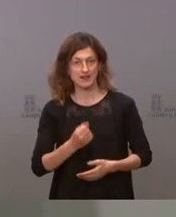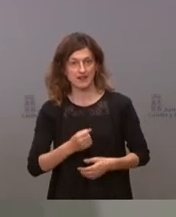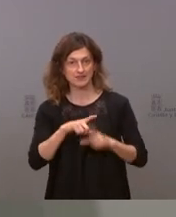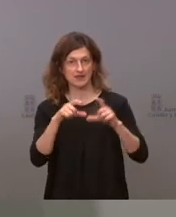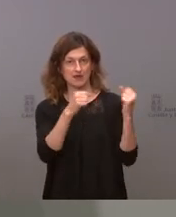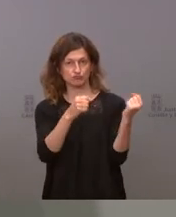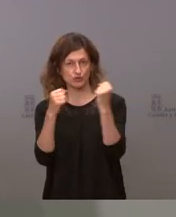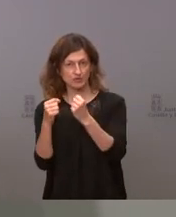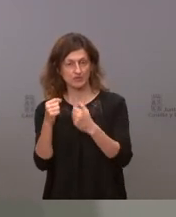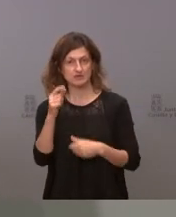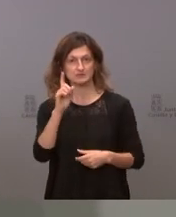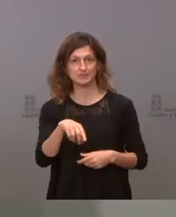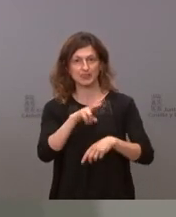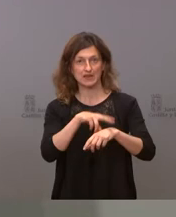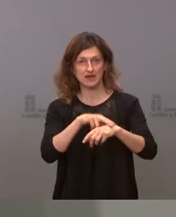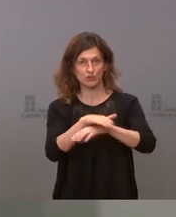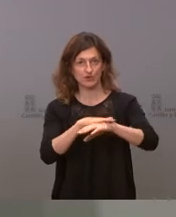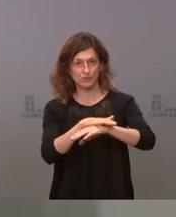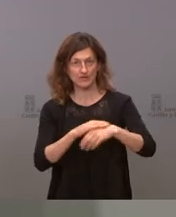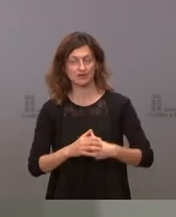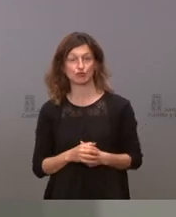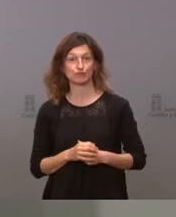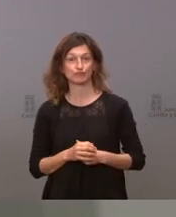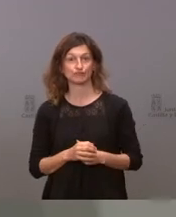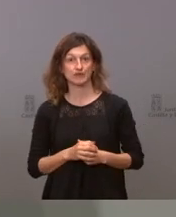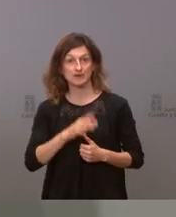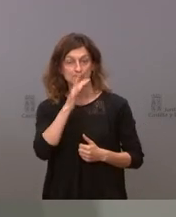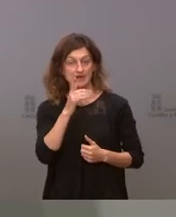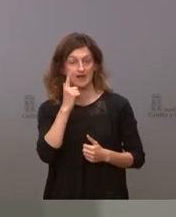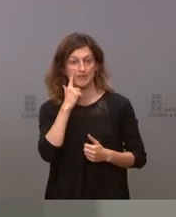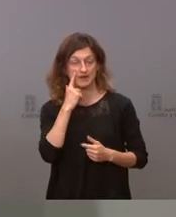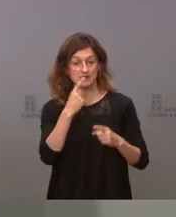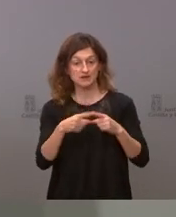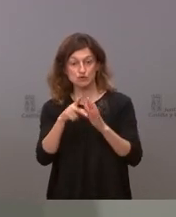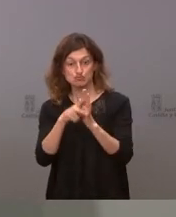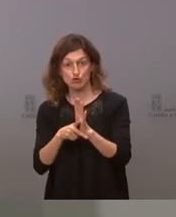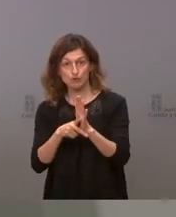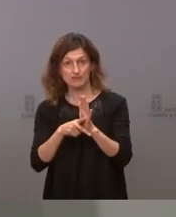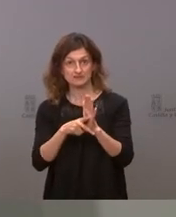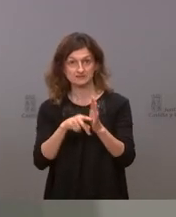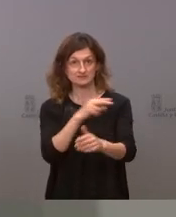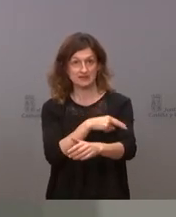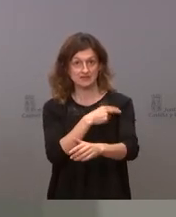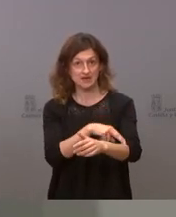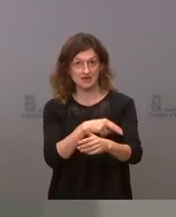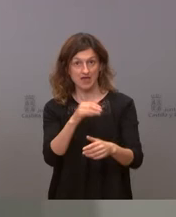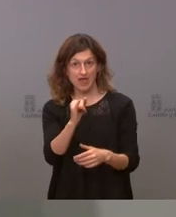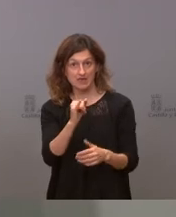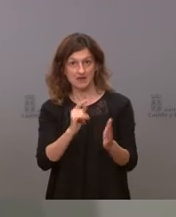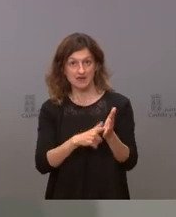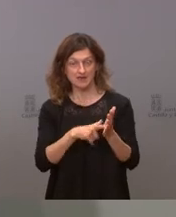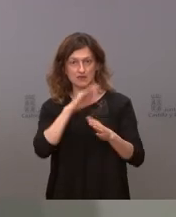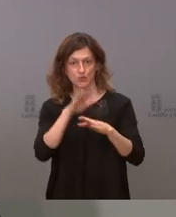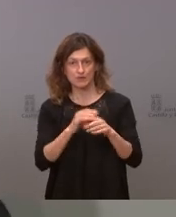autoridades también al delegado del gobierno para que extremen el cumplimiento de las medidas que están en vigor la